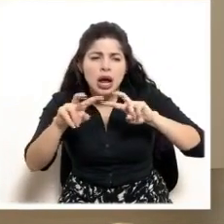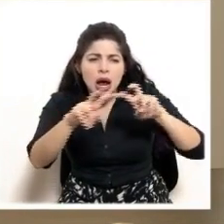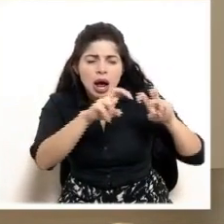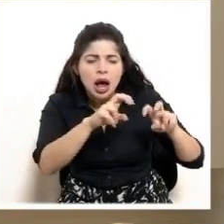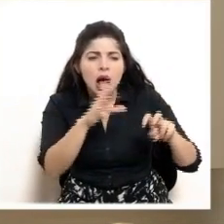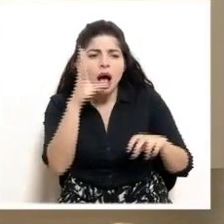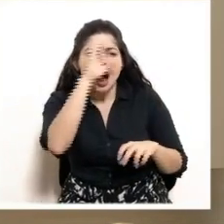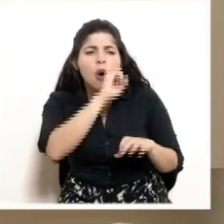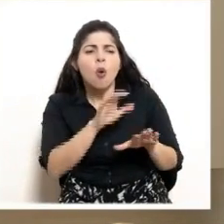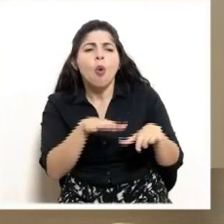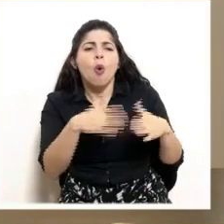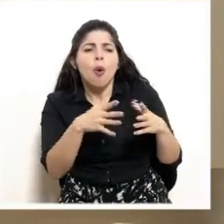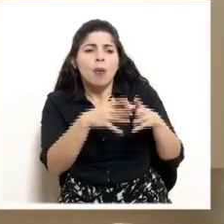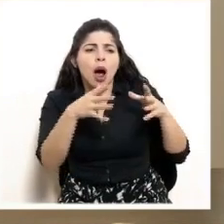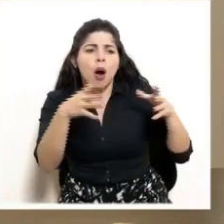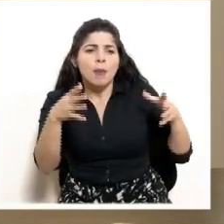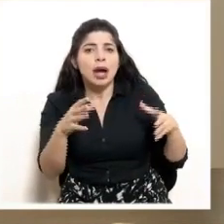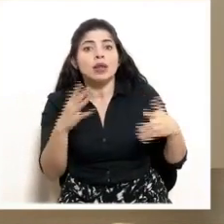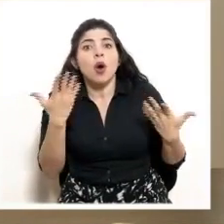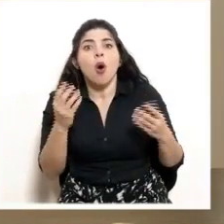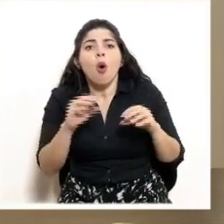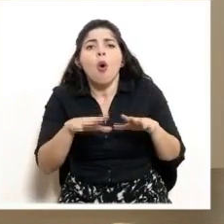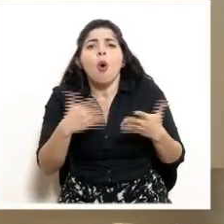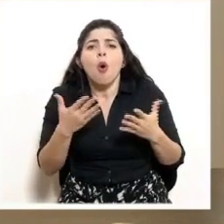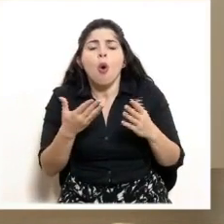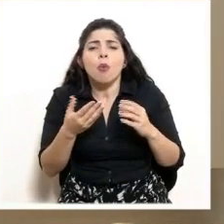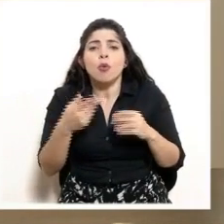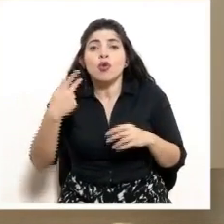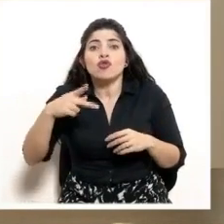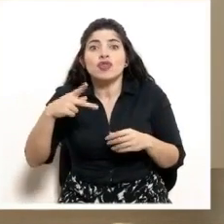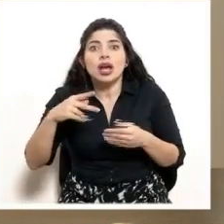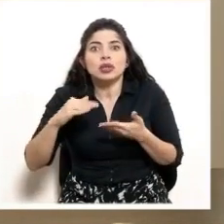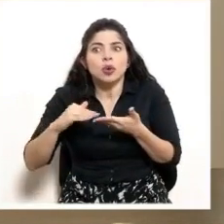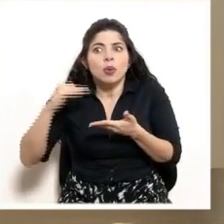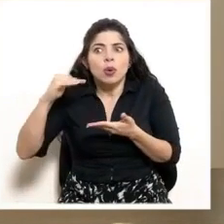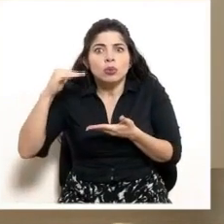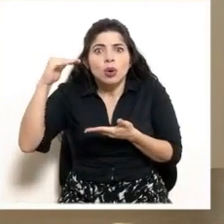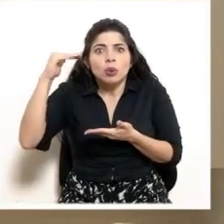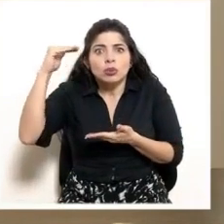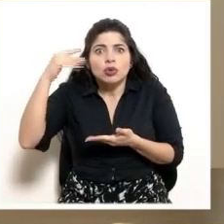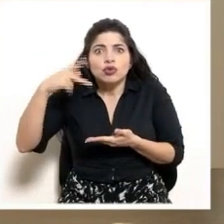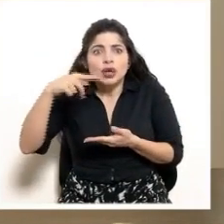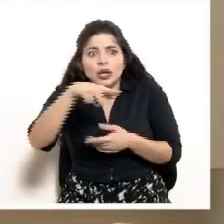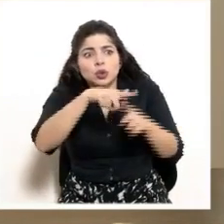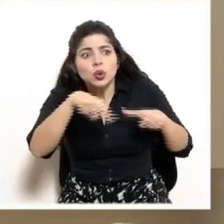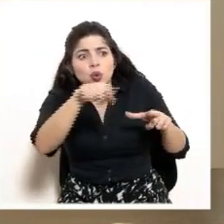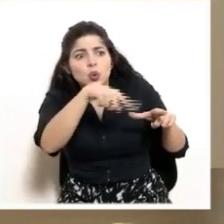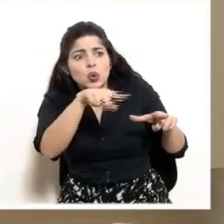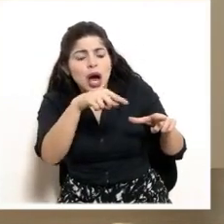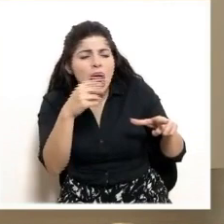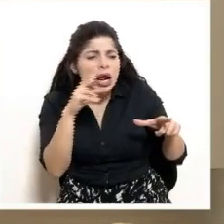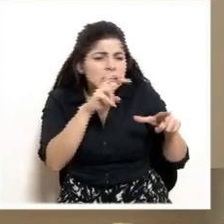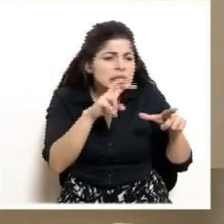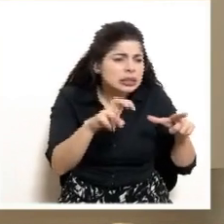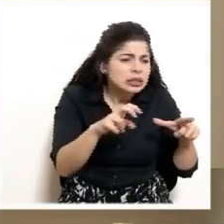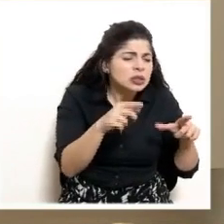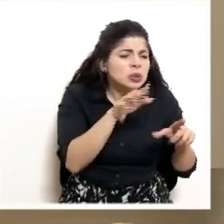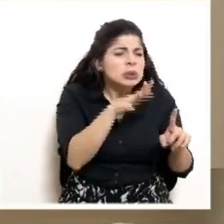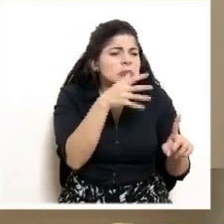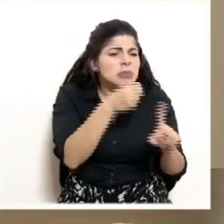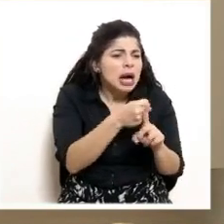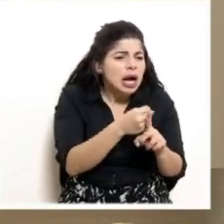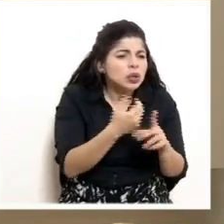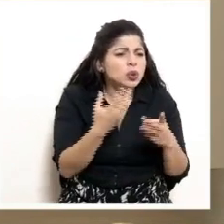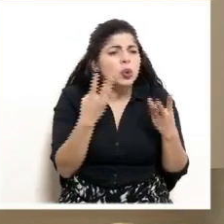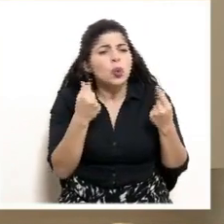ha ido incrementándose o cómo ha ido creciendo ese nivel de riesgo en ese territorio determinado y cuál es el impacto que